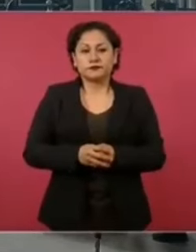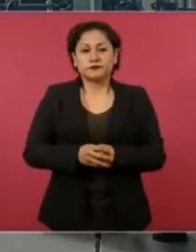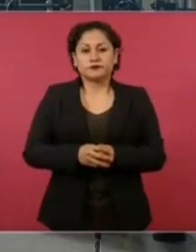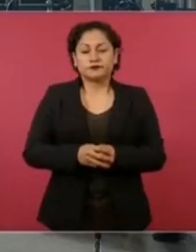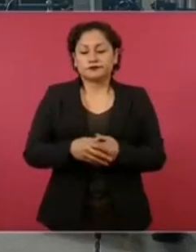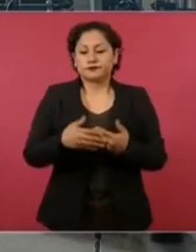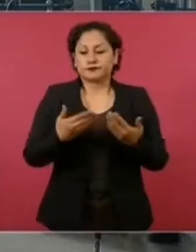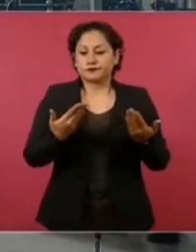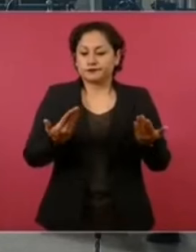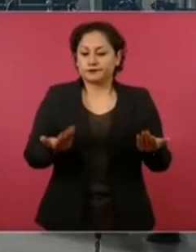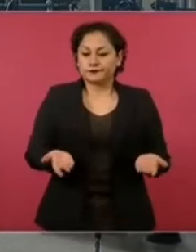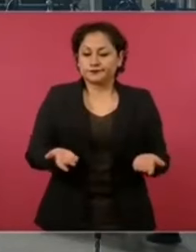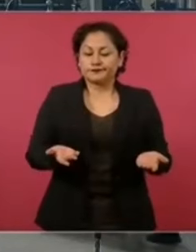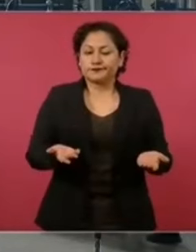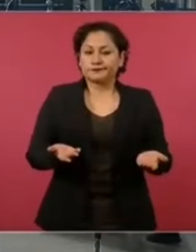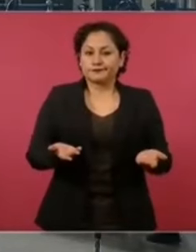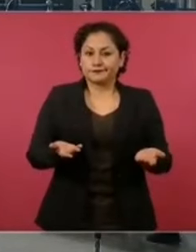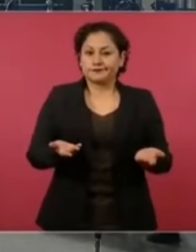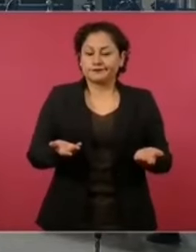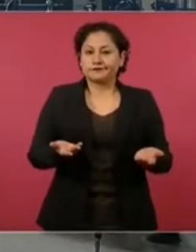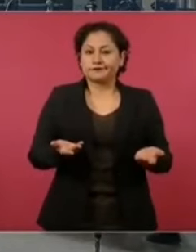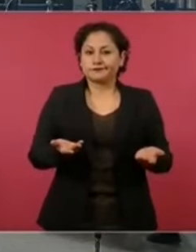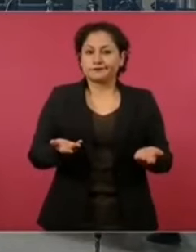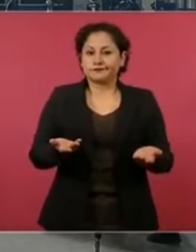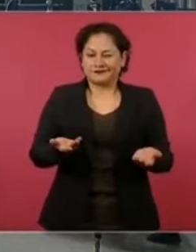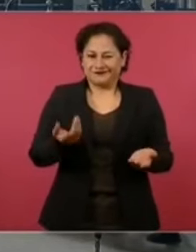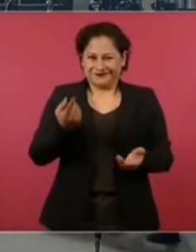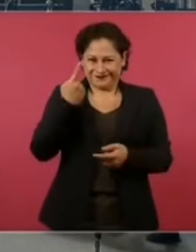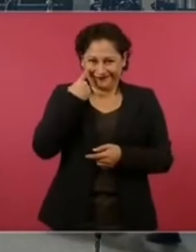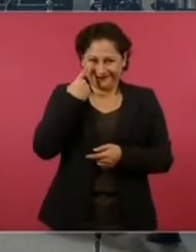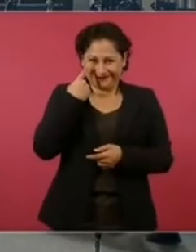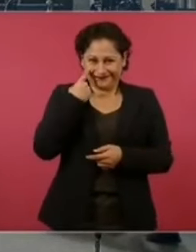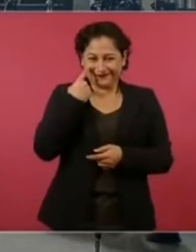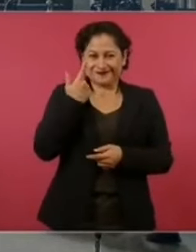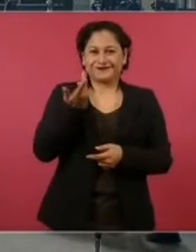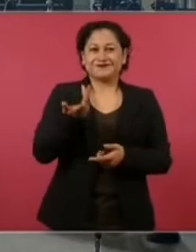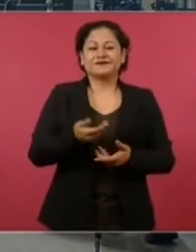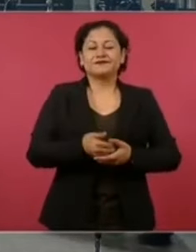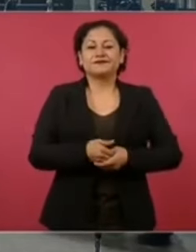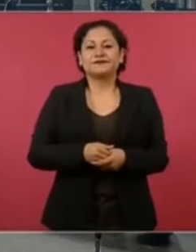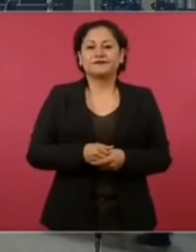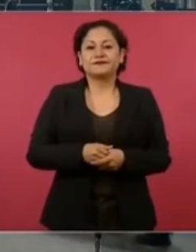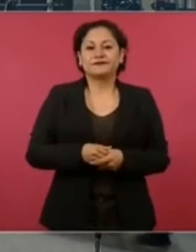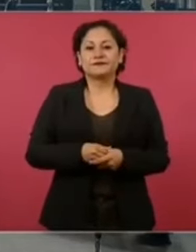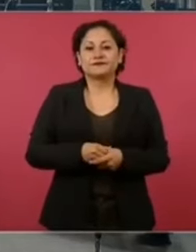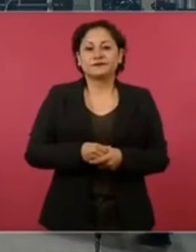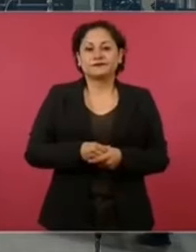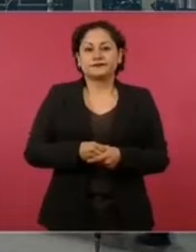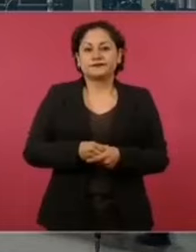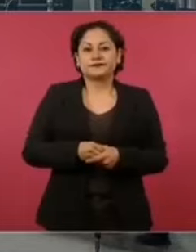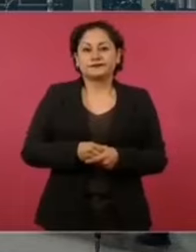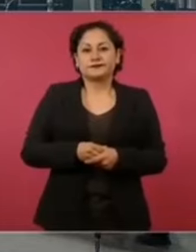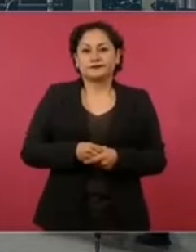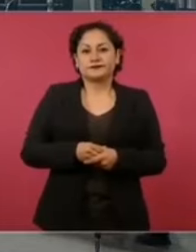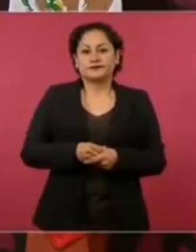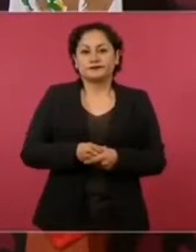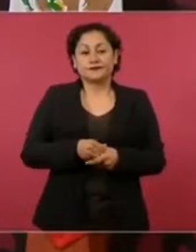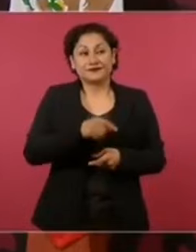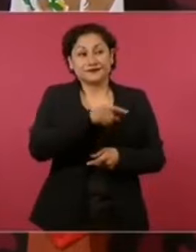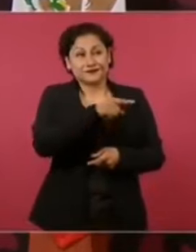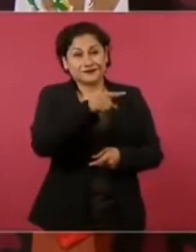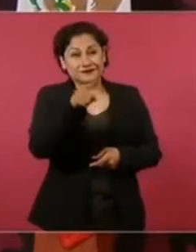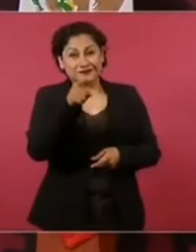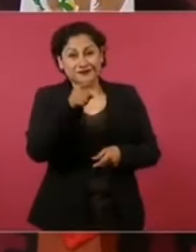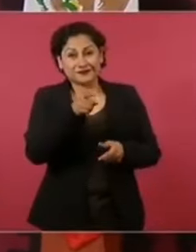Entonces, ¿cómo a pesar de todo ese bombardeo de medios